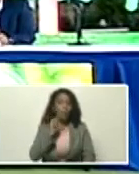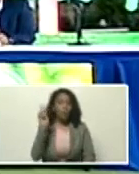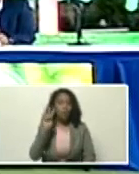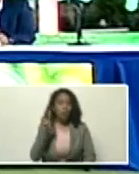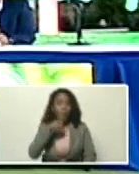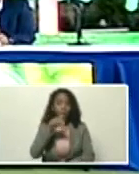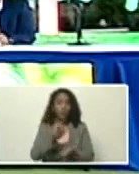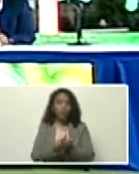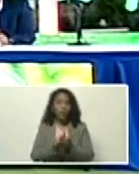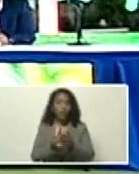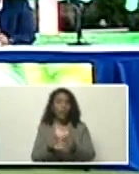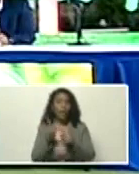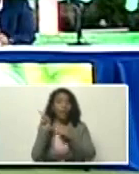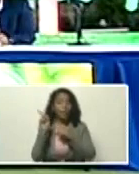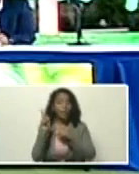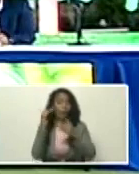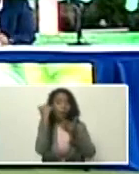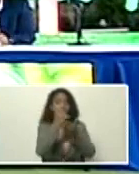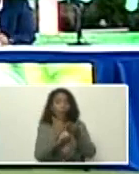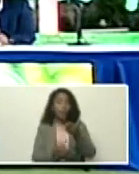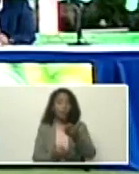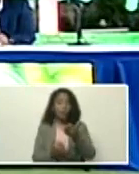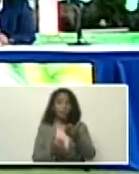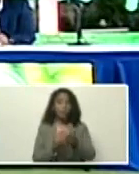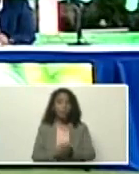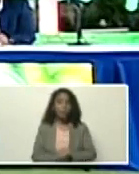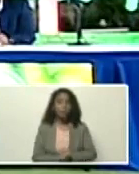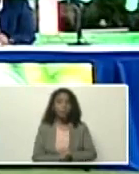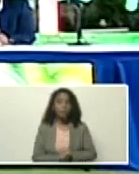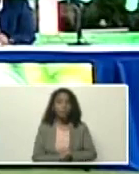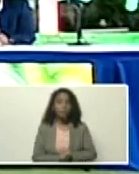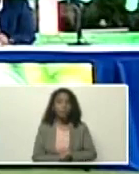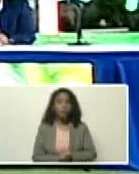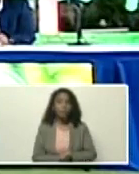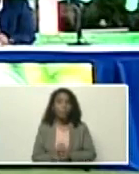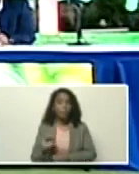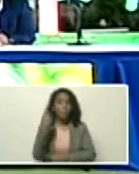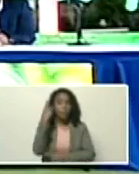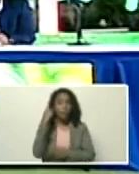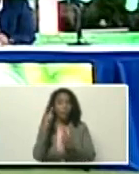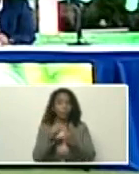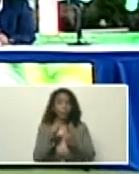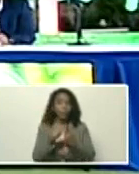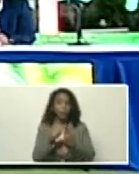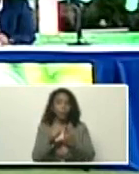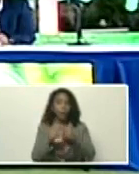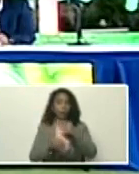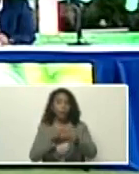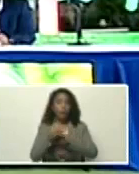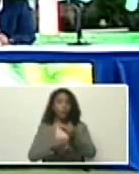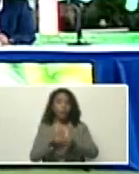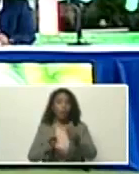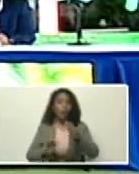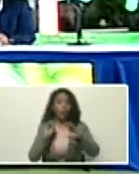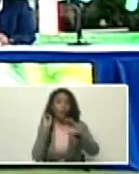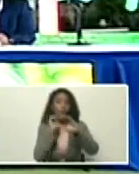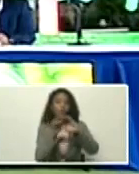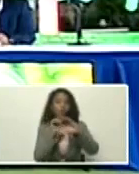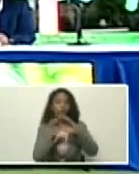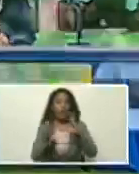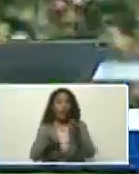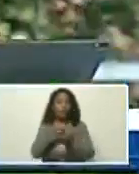aprobación, de la siguiente, agenda al decisor, primero, la creación, del fondo nacional,